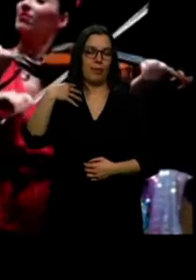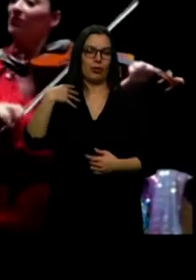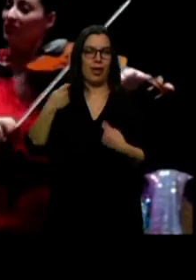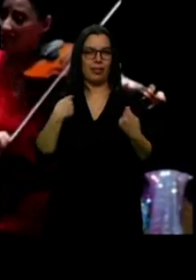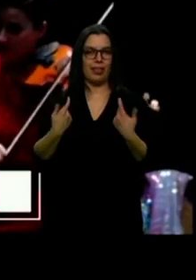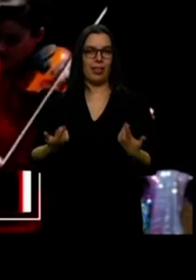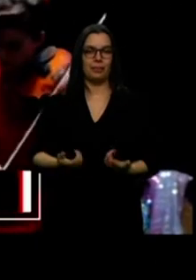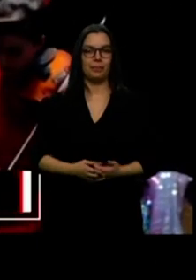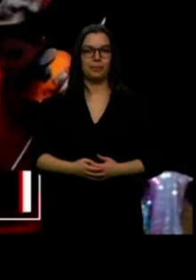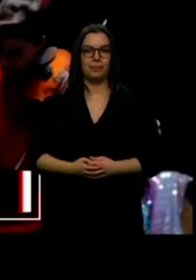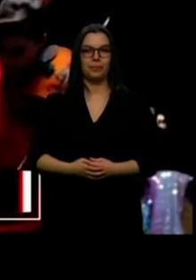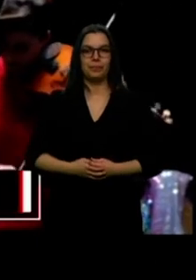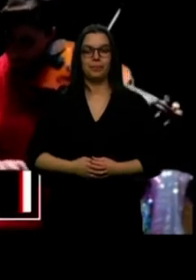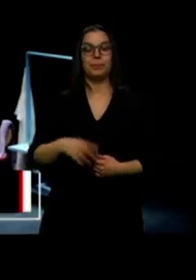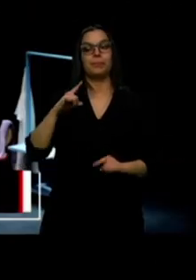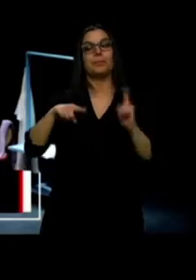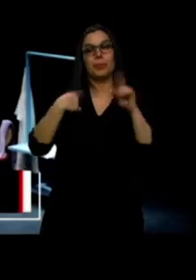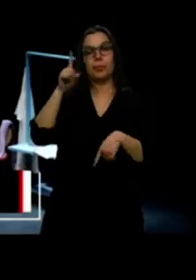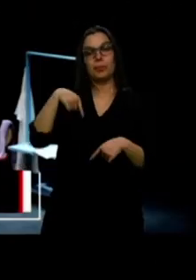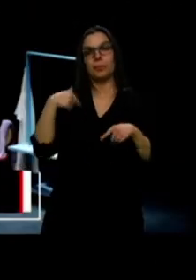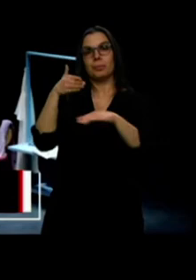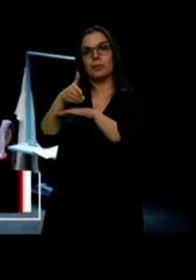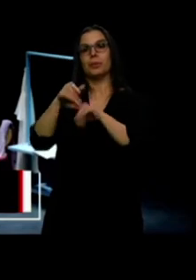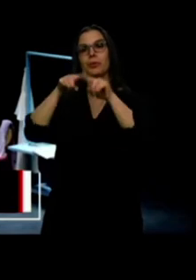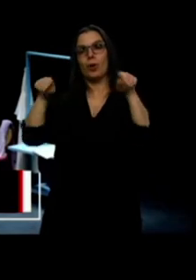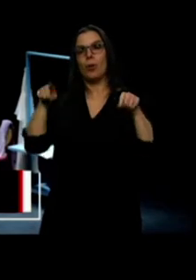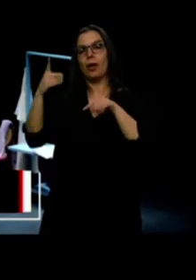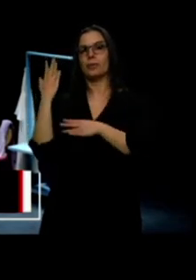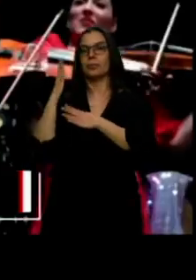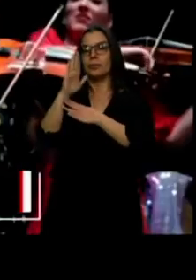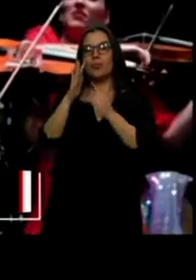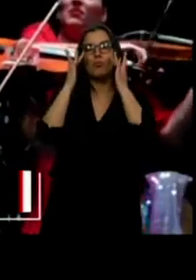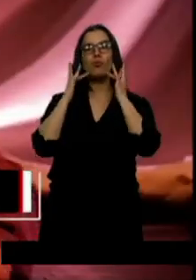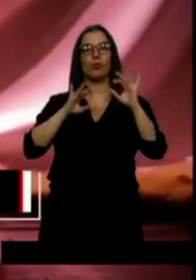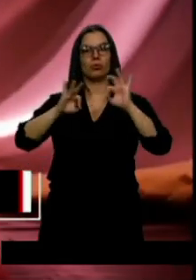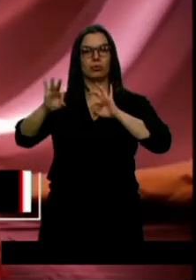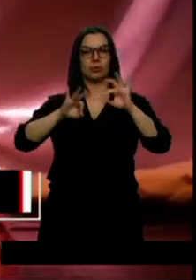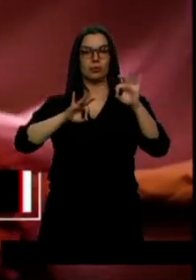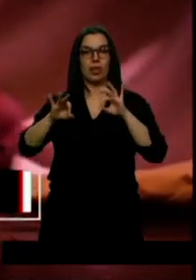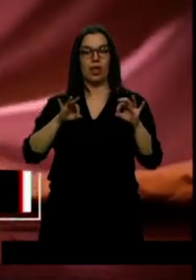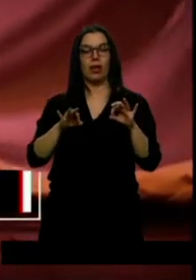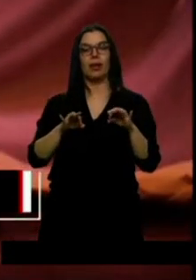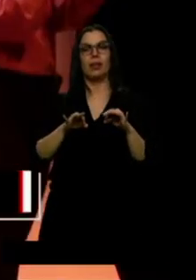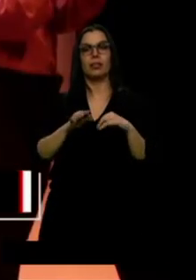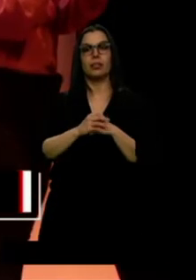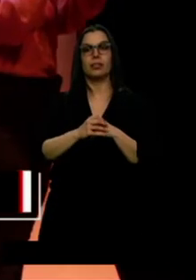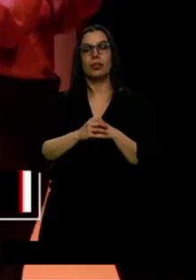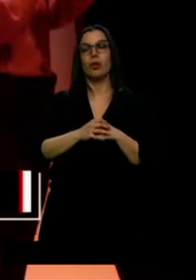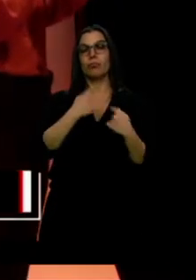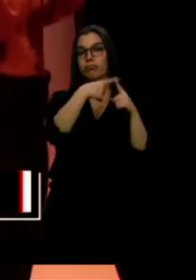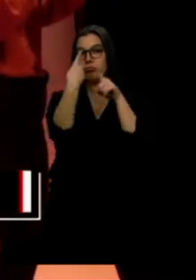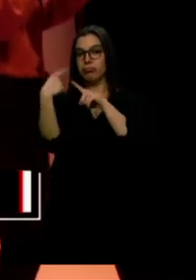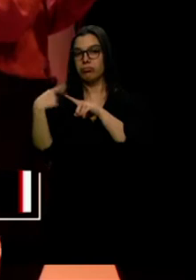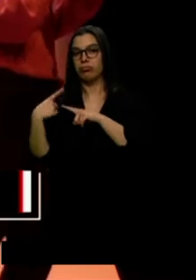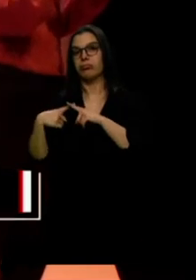También estaremos en Segovia donde se ha presentado la programación de puro teatro. Con lo bien que estábamos, la Baltasara o Me Siento Pulga son solo algunas de